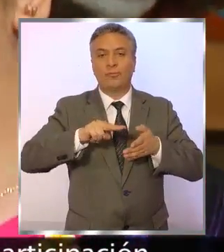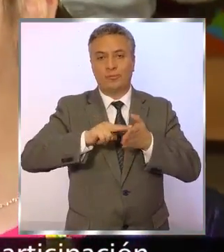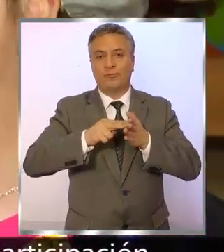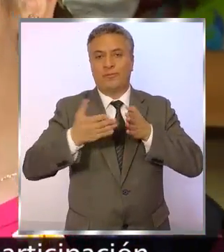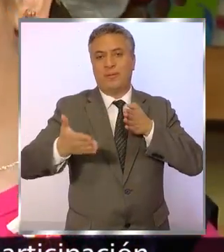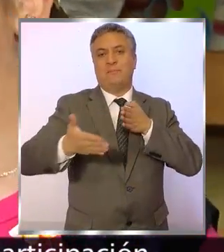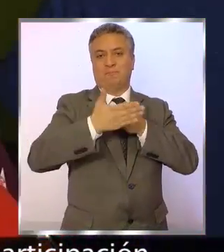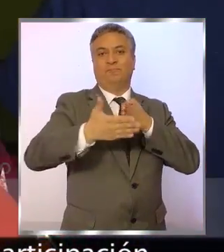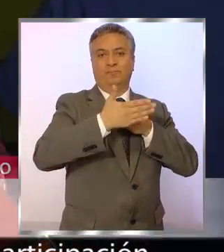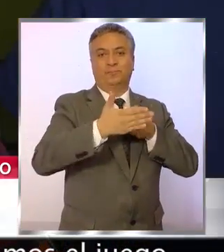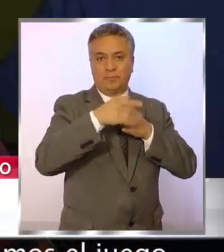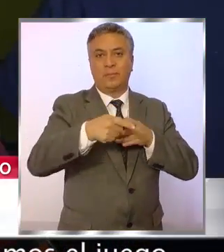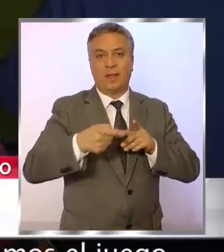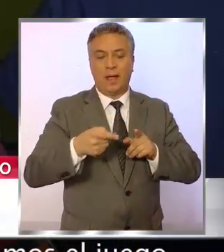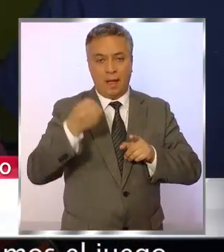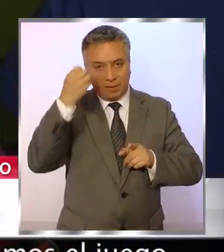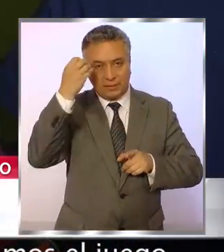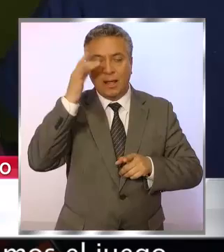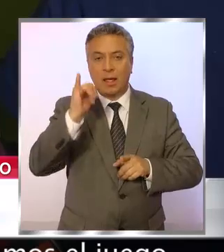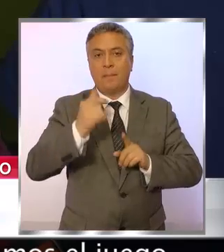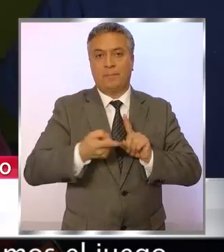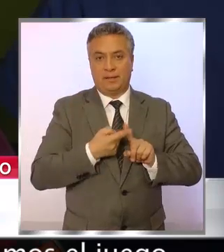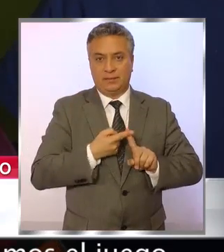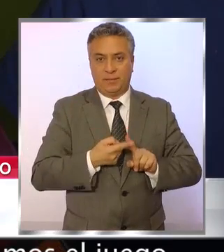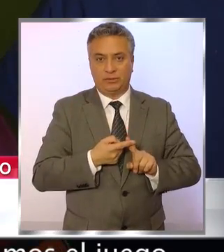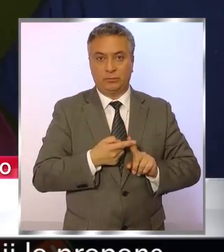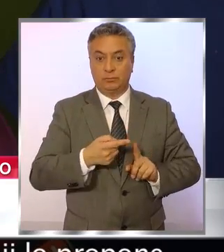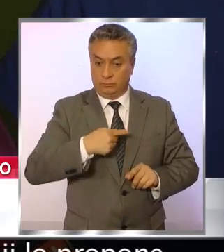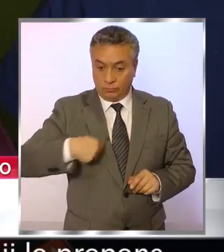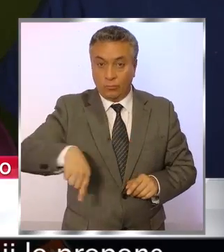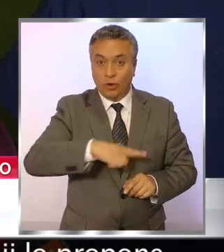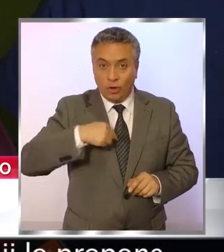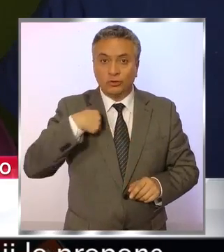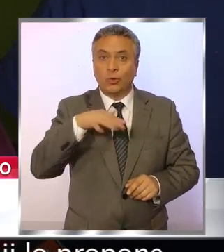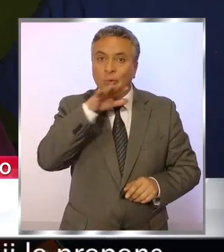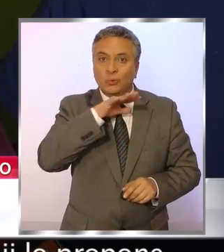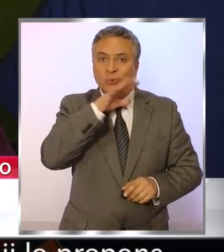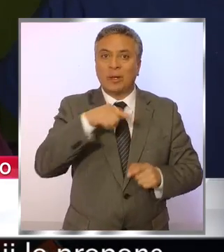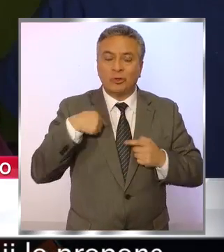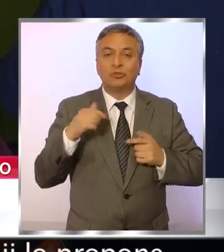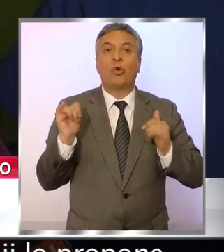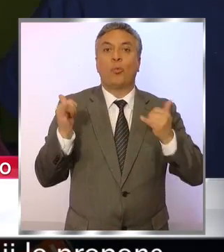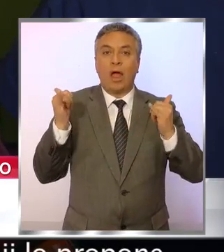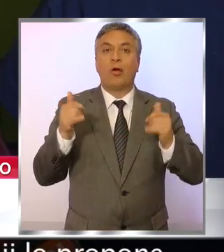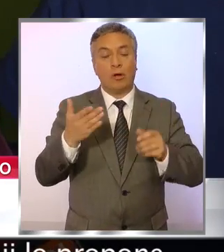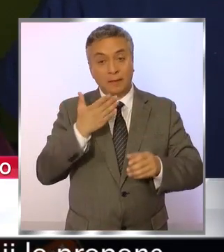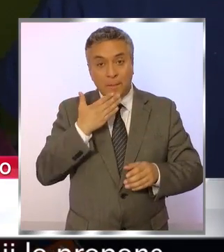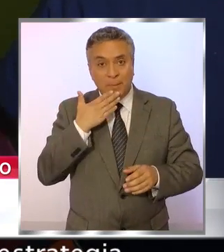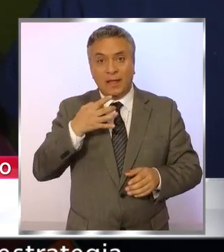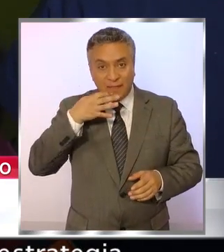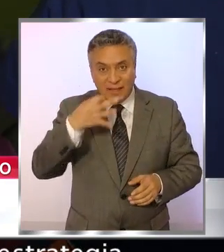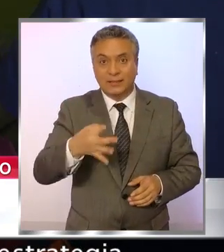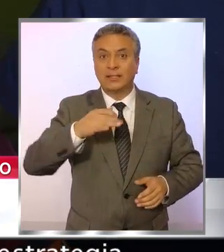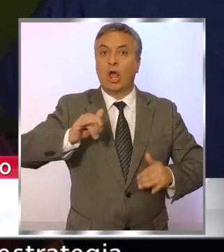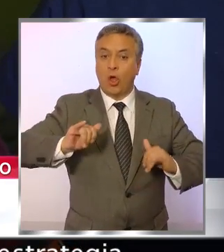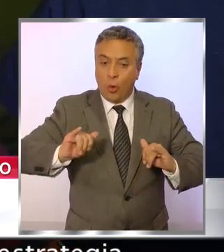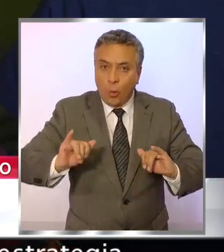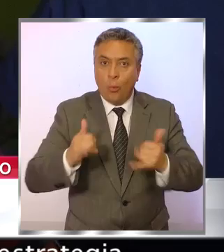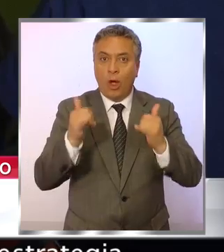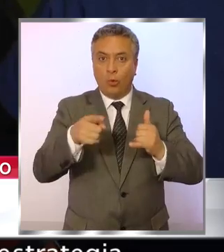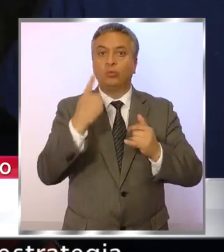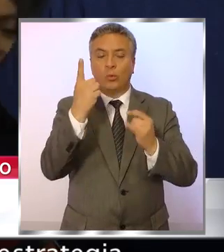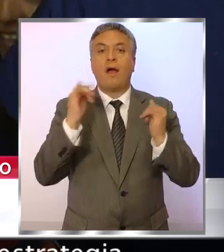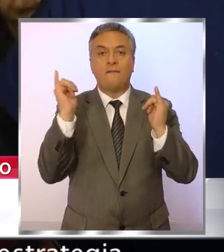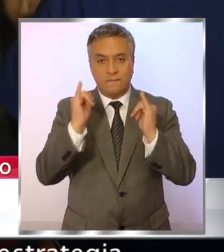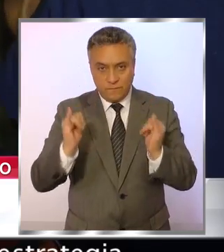participación. Nosotros como estrategia utilizamos el juego porque se propone tal como Junji lo propone, el juego es una media y una